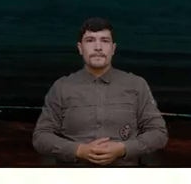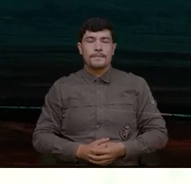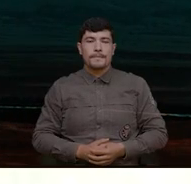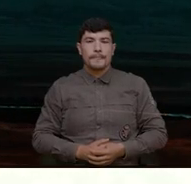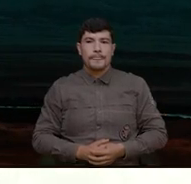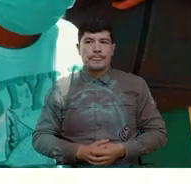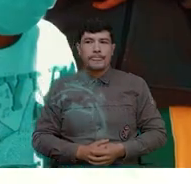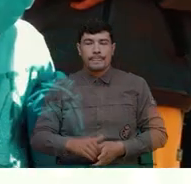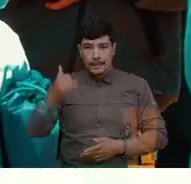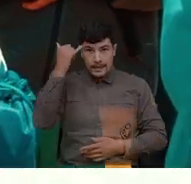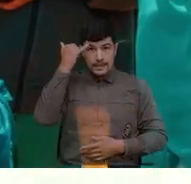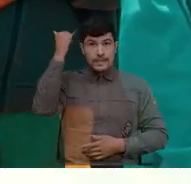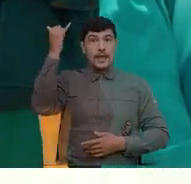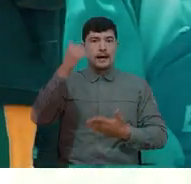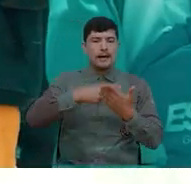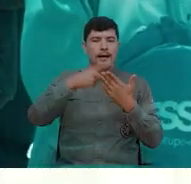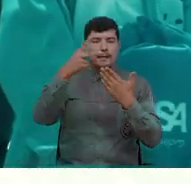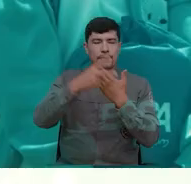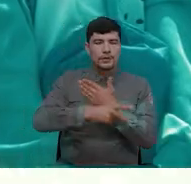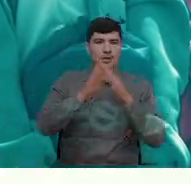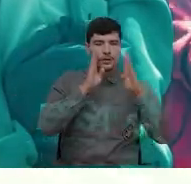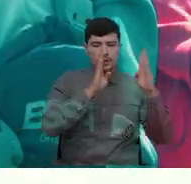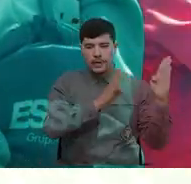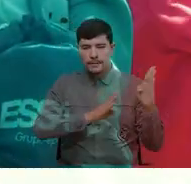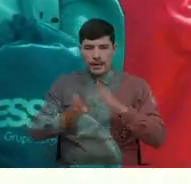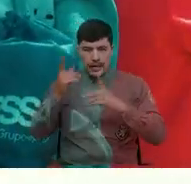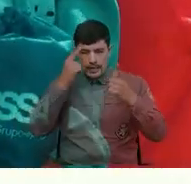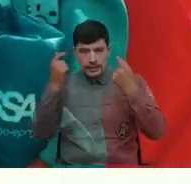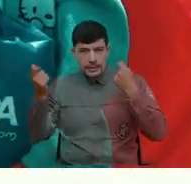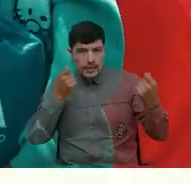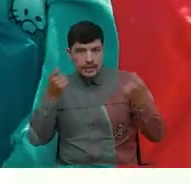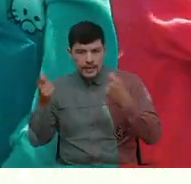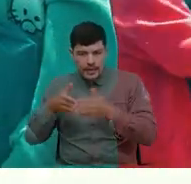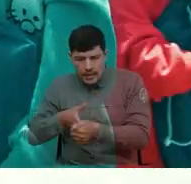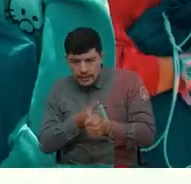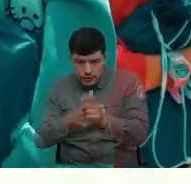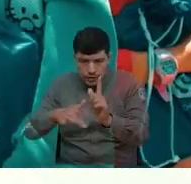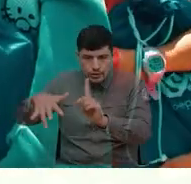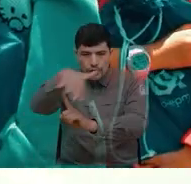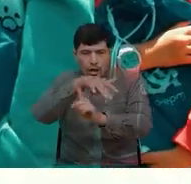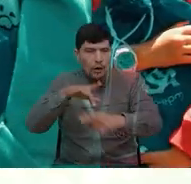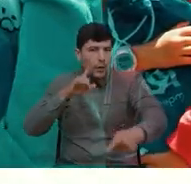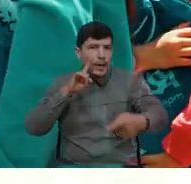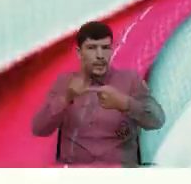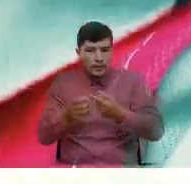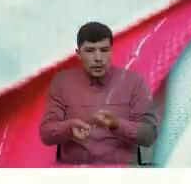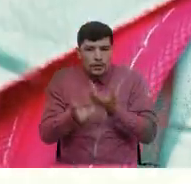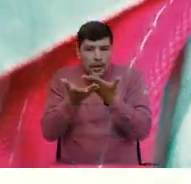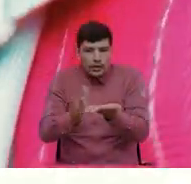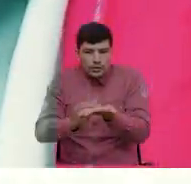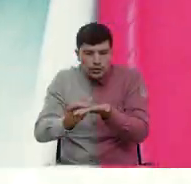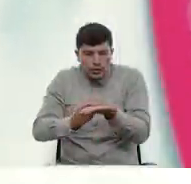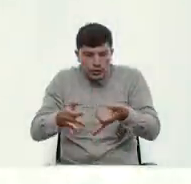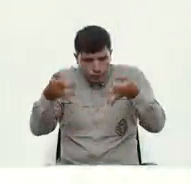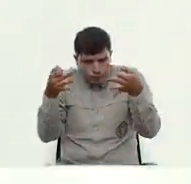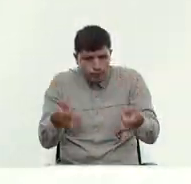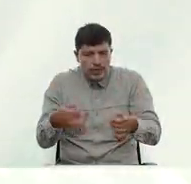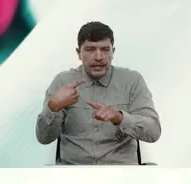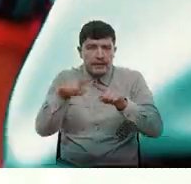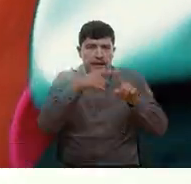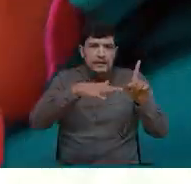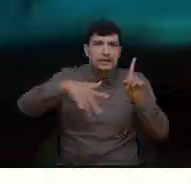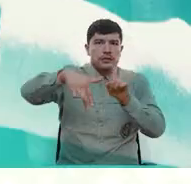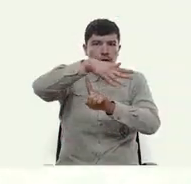Se crea este plan estratégico de gestión del entorno encaminado a brindar las soluciones oportunas y eficaces en todos los